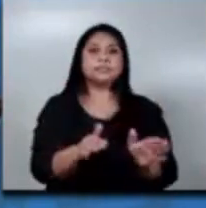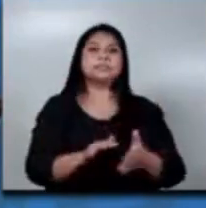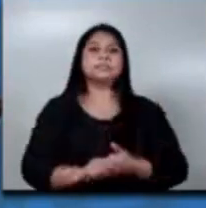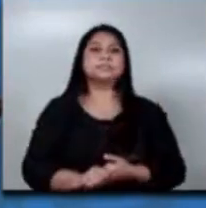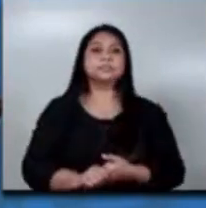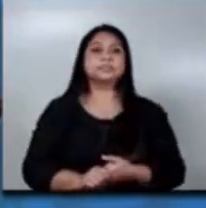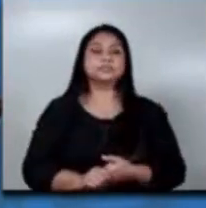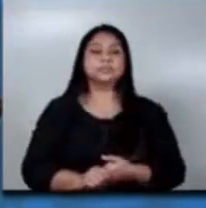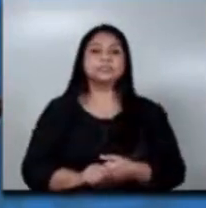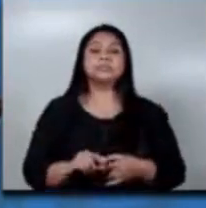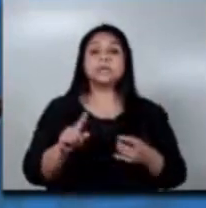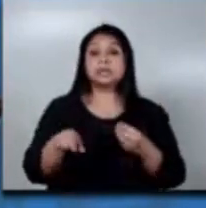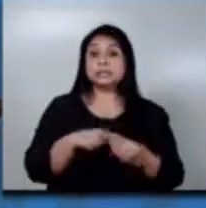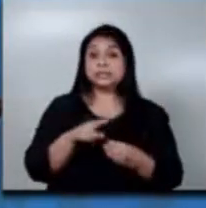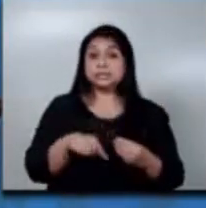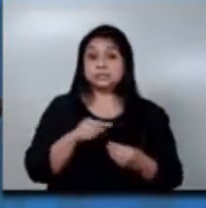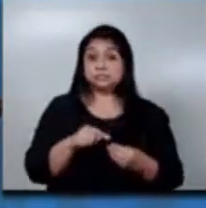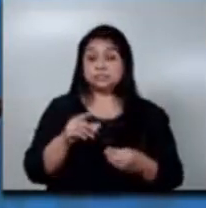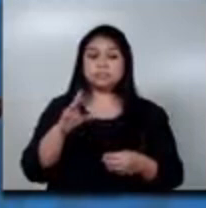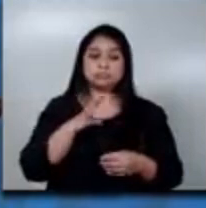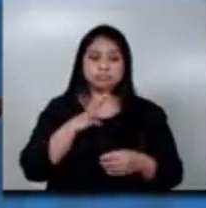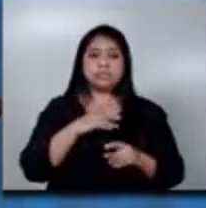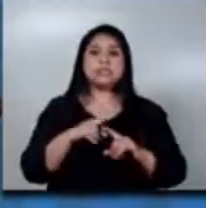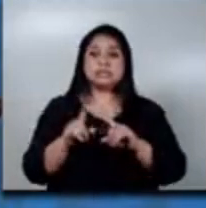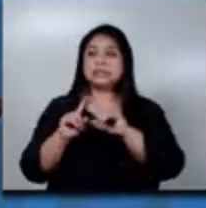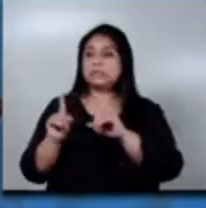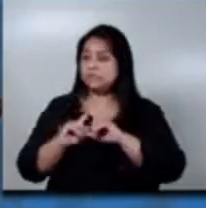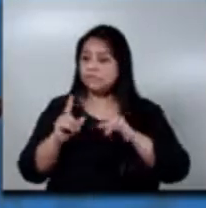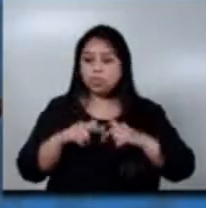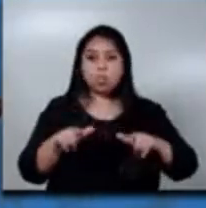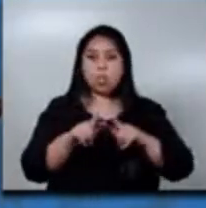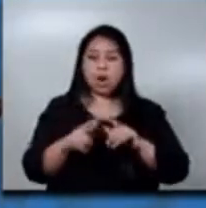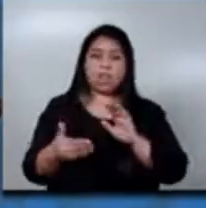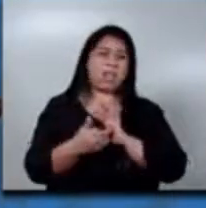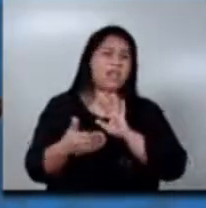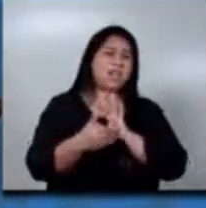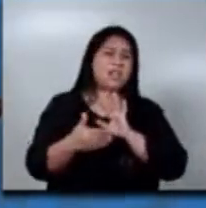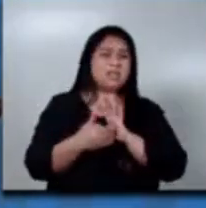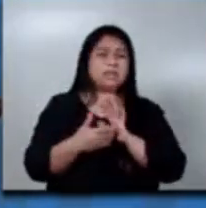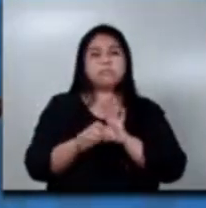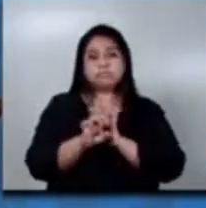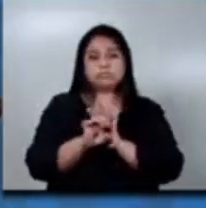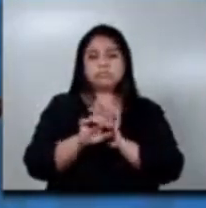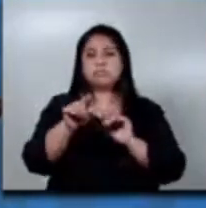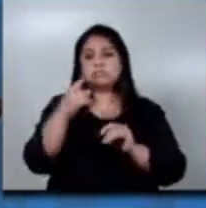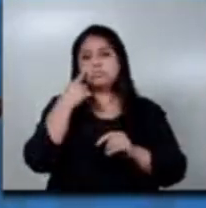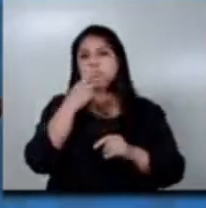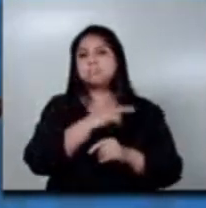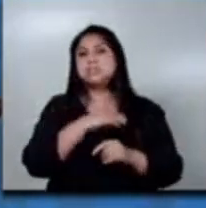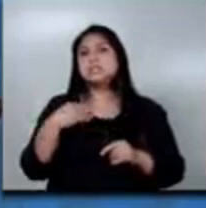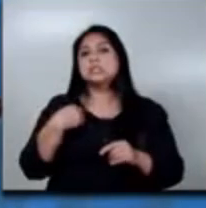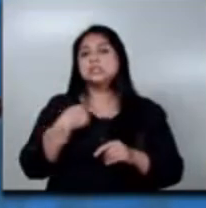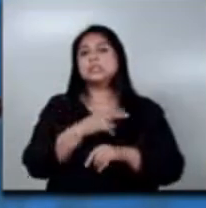Las familias que se encuentren en diferentes territorios que estén siendo afectadas, para eso el ministerio tiene algunas otras